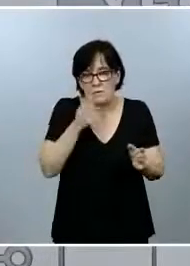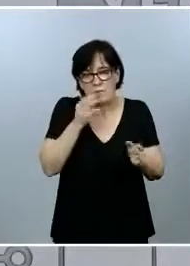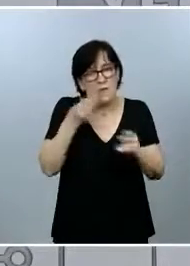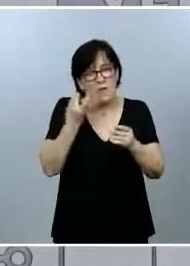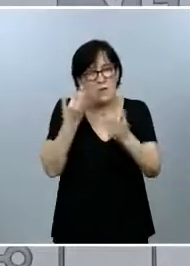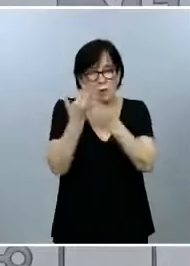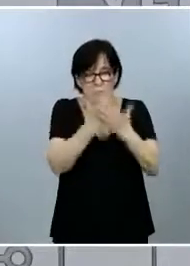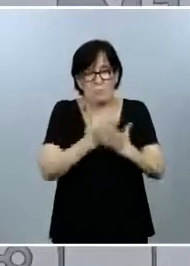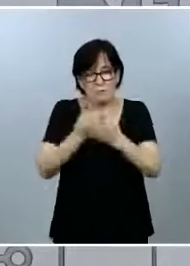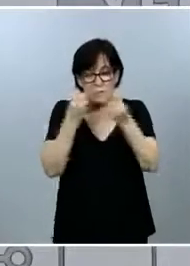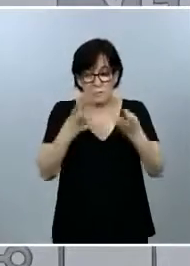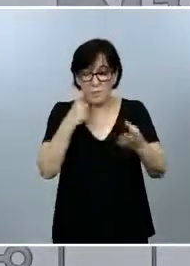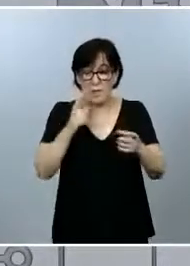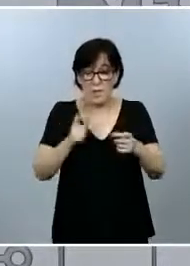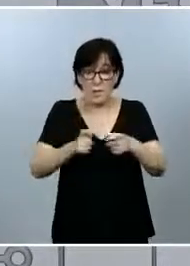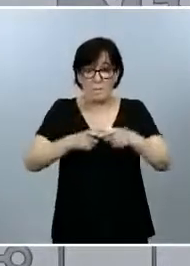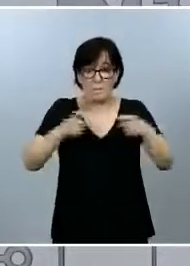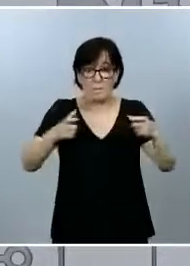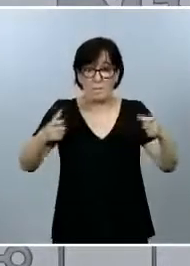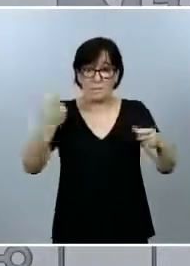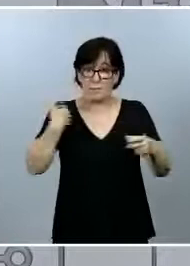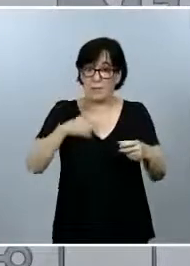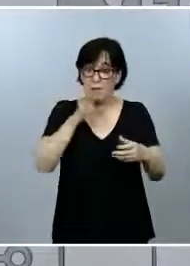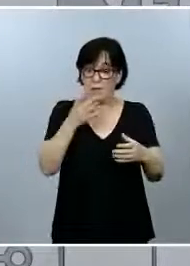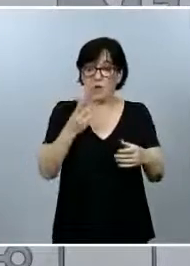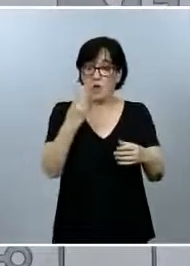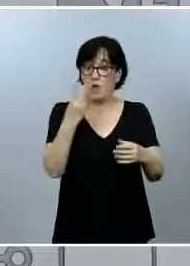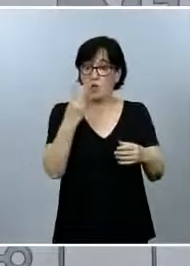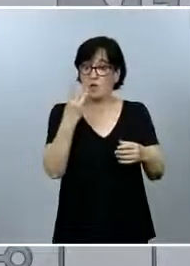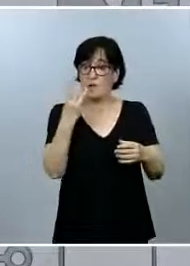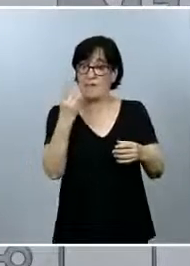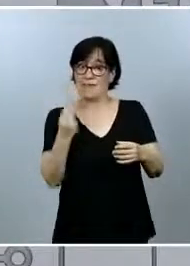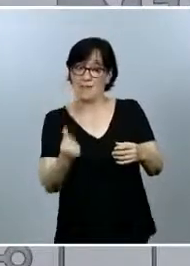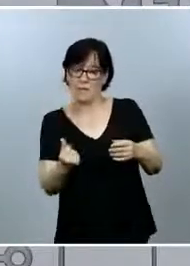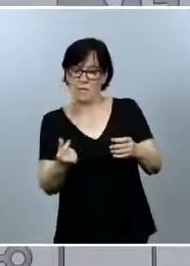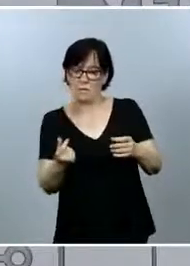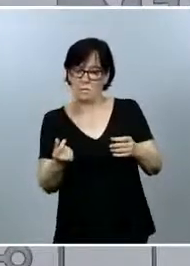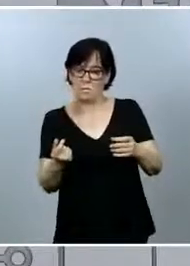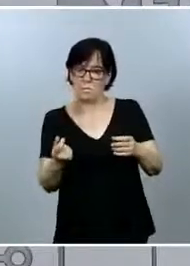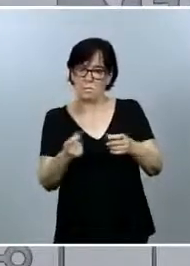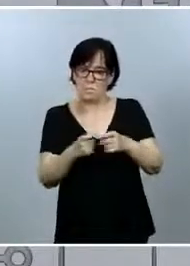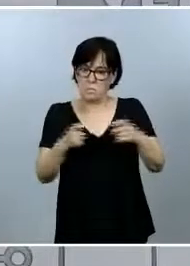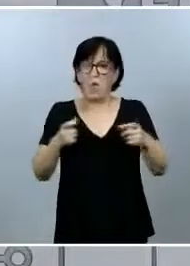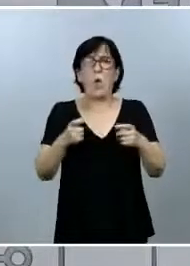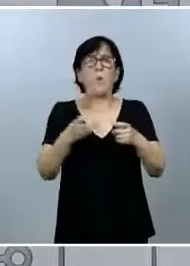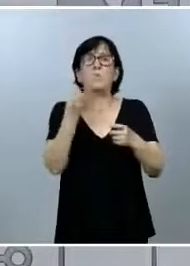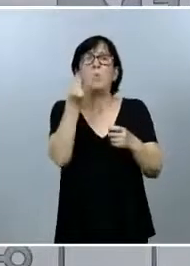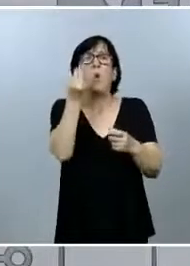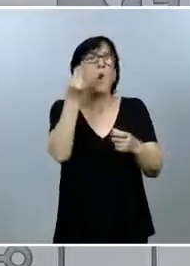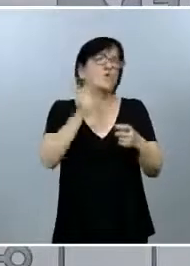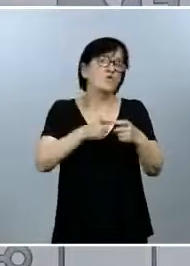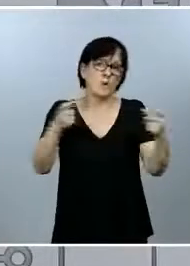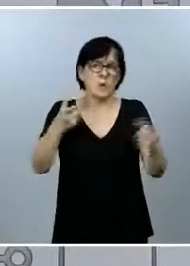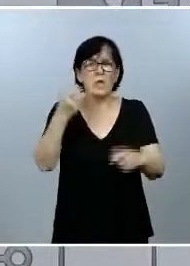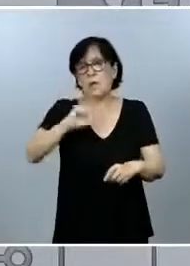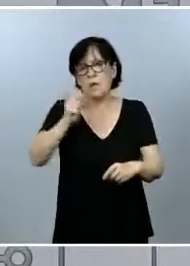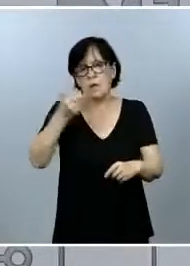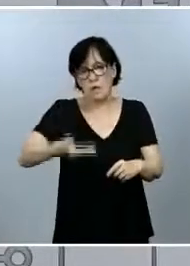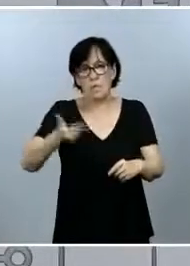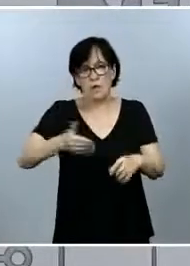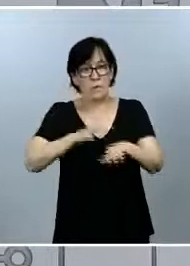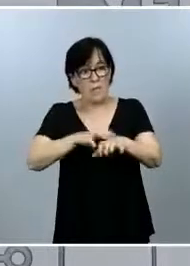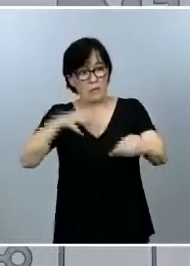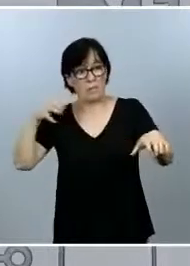Si estos incrementos que hemos observado ya durante dos o tres días, unos incrementos no muy grandes, pero sí importantes para una población